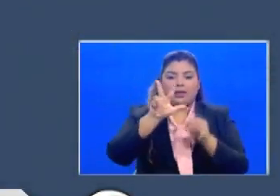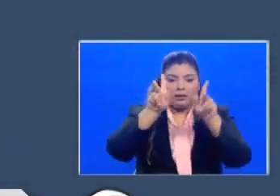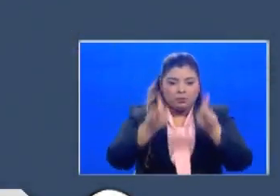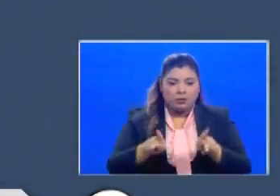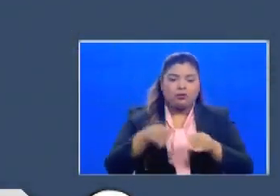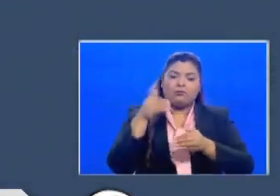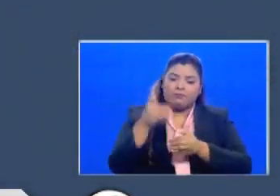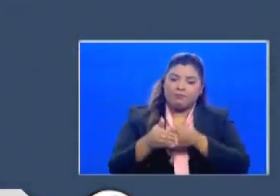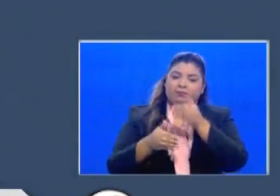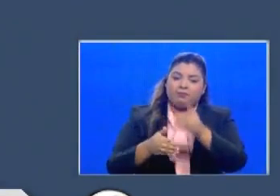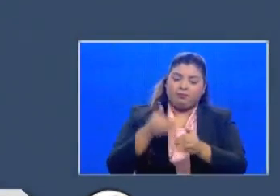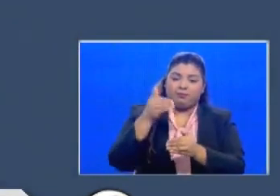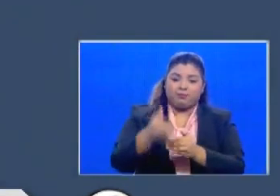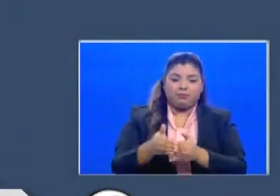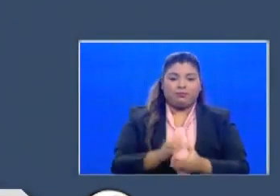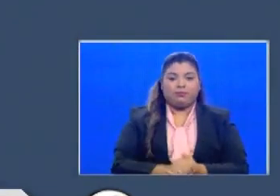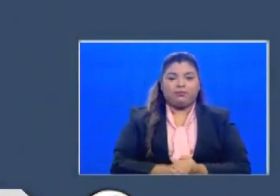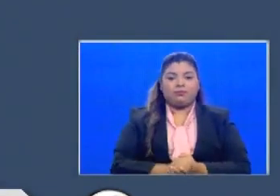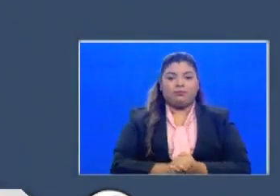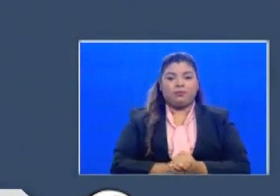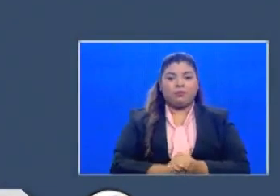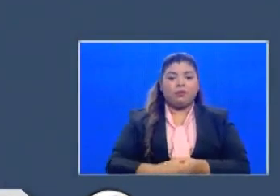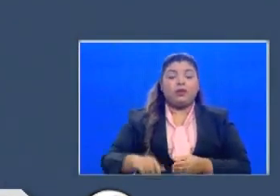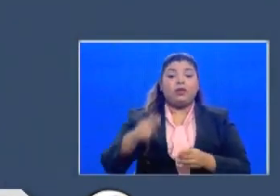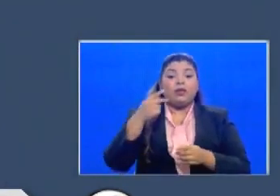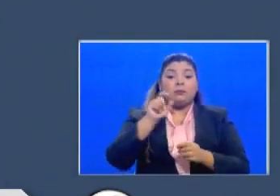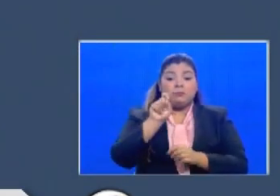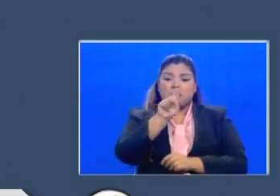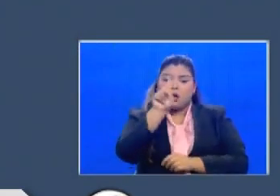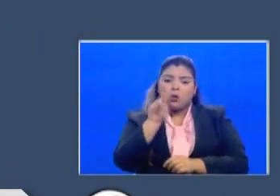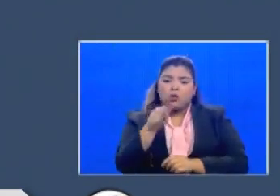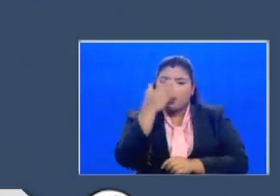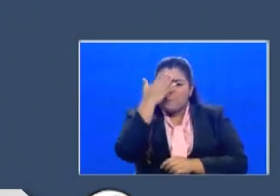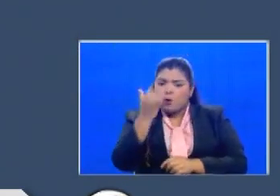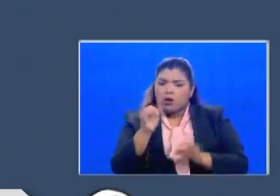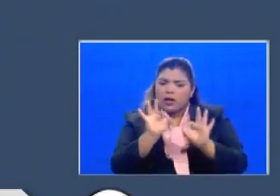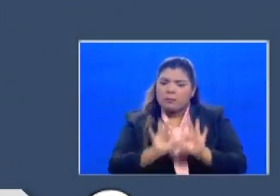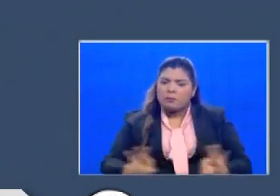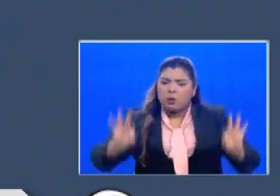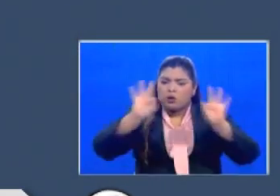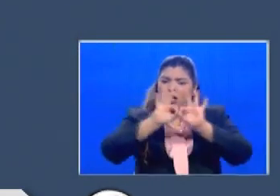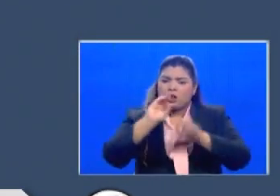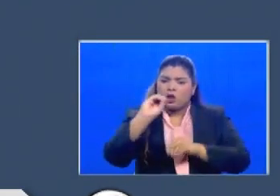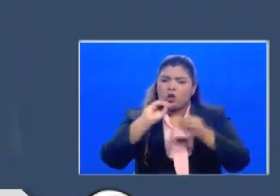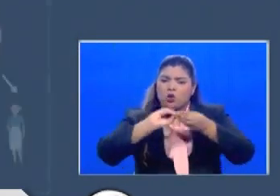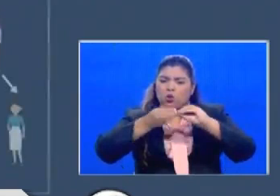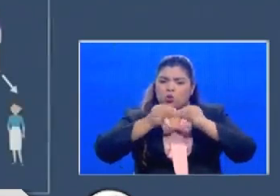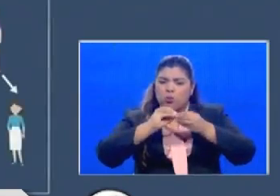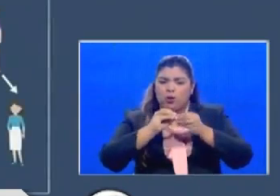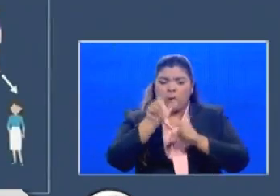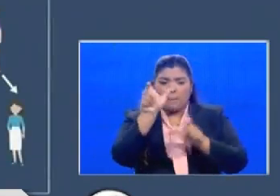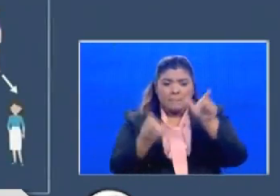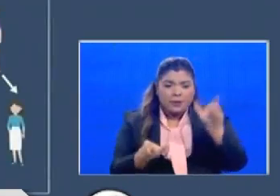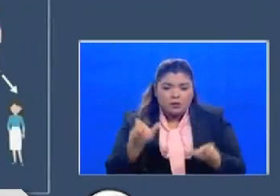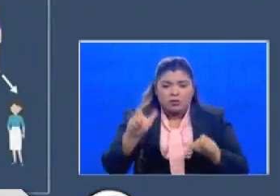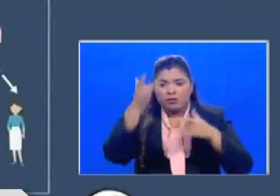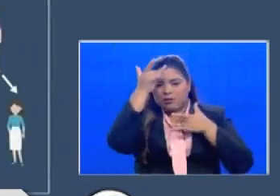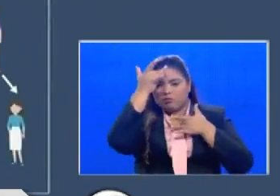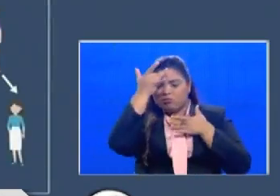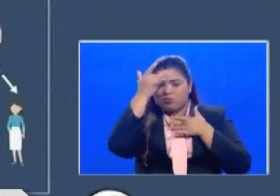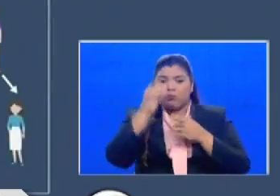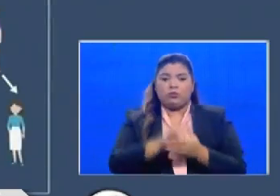a toda la población de por qué es importante esta tasa de infección y lo que quiere decir es cada caso